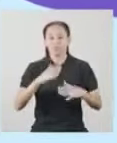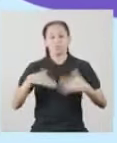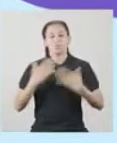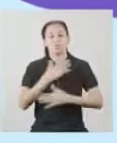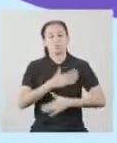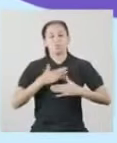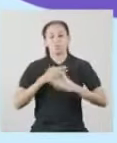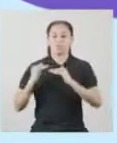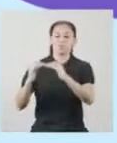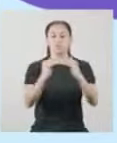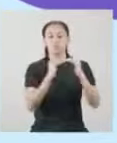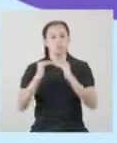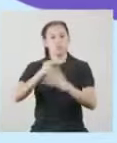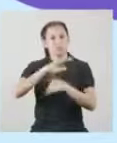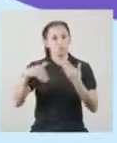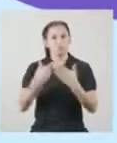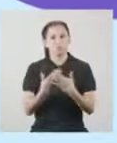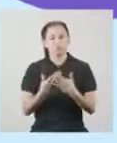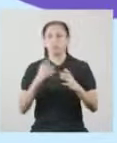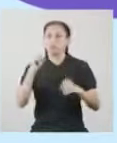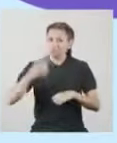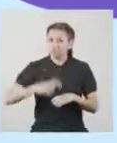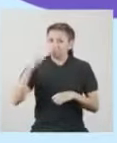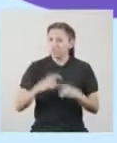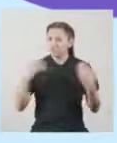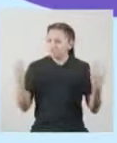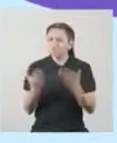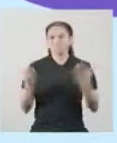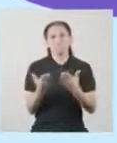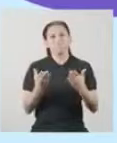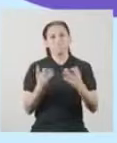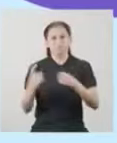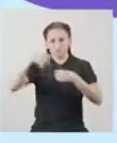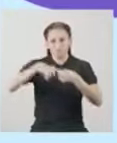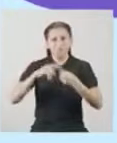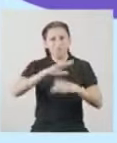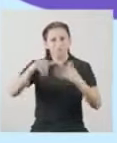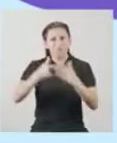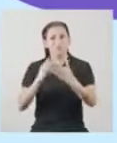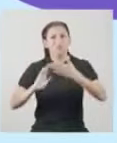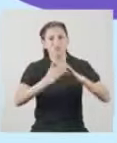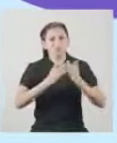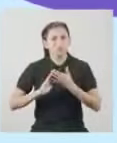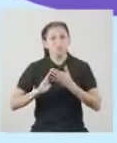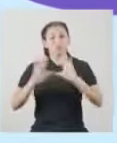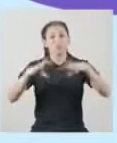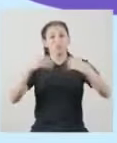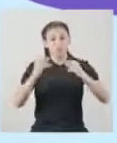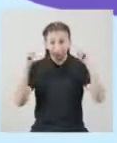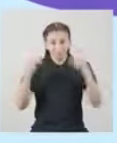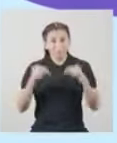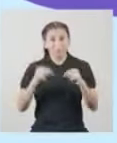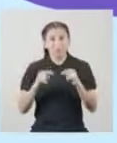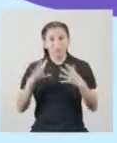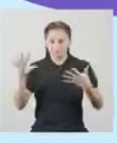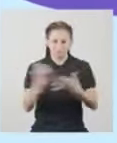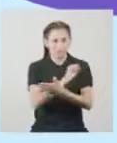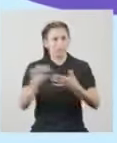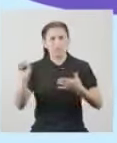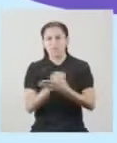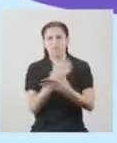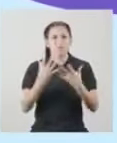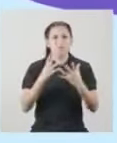así satisfacernos a todos Es necesario promover la participación ciudadana en la comunidad Ya que de esta manera